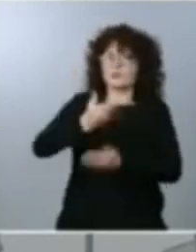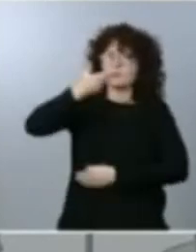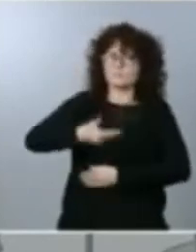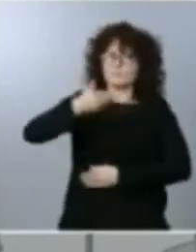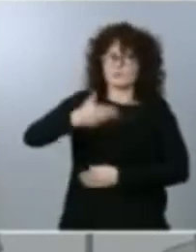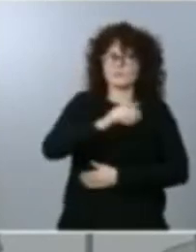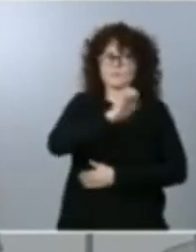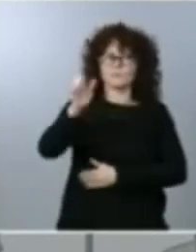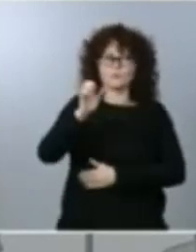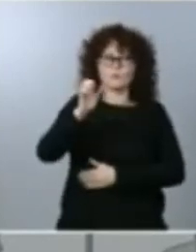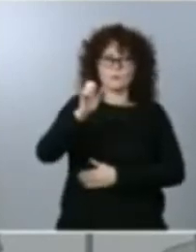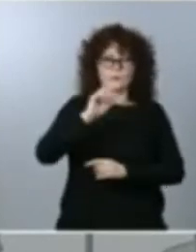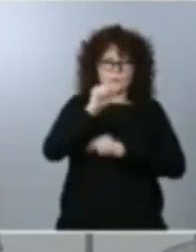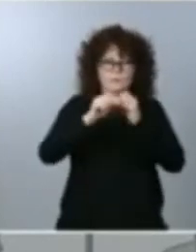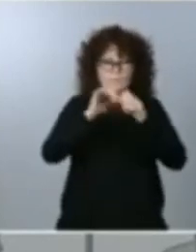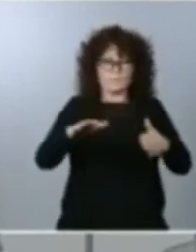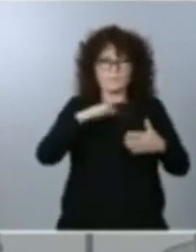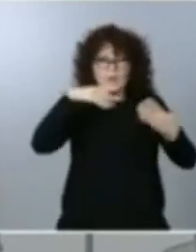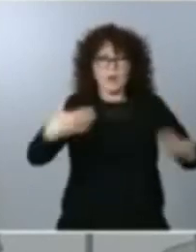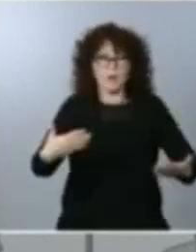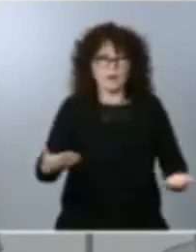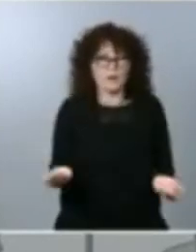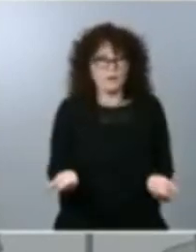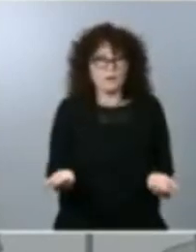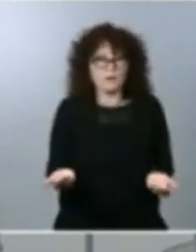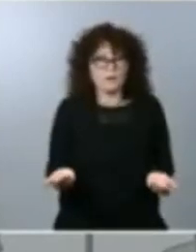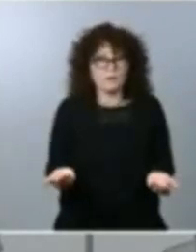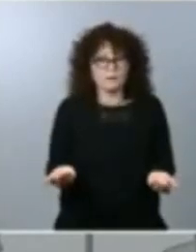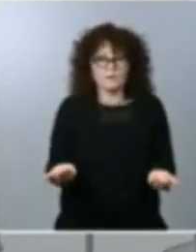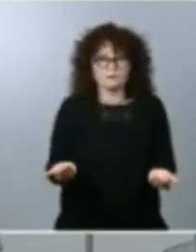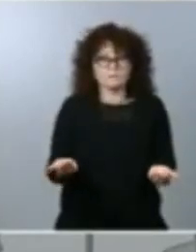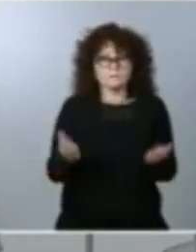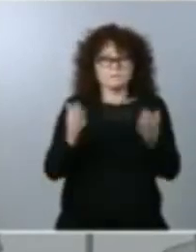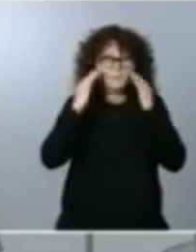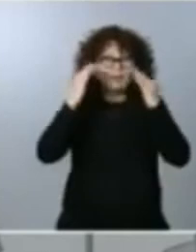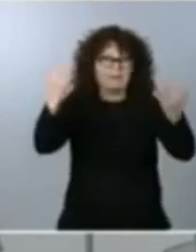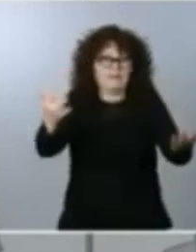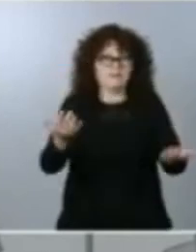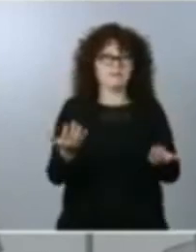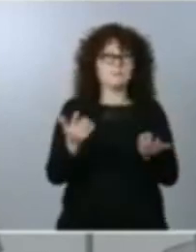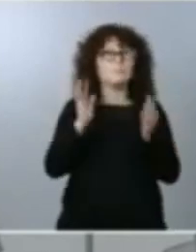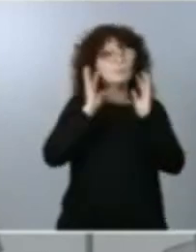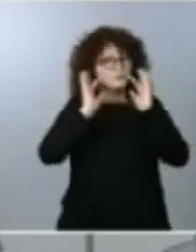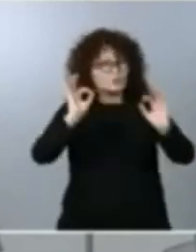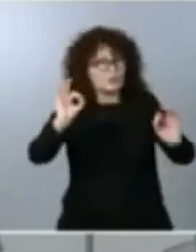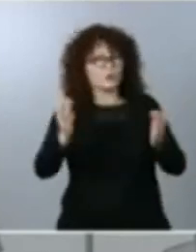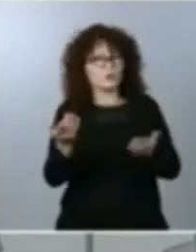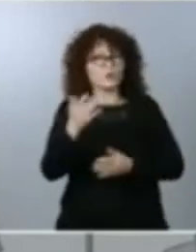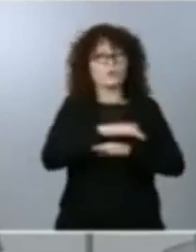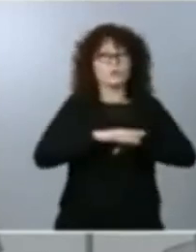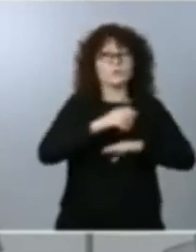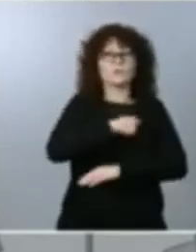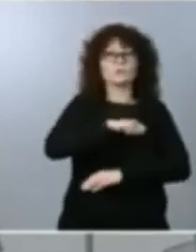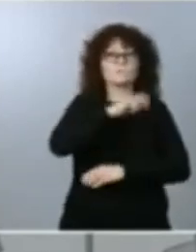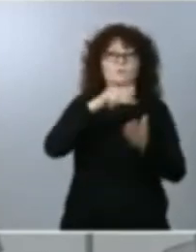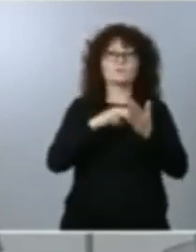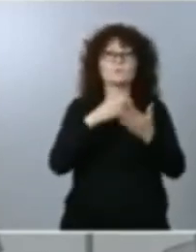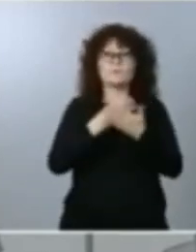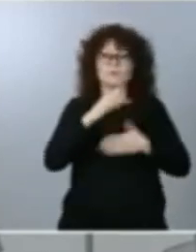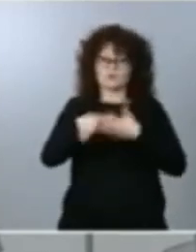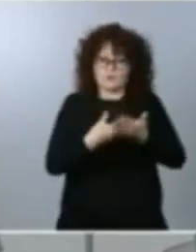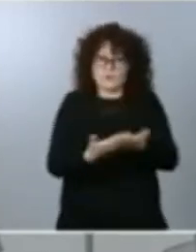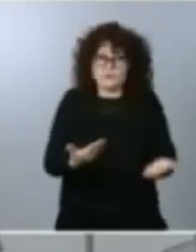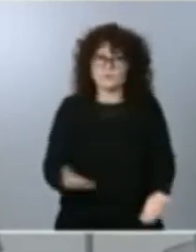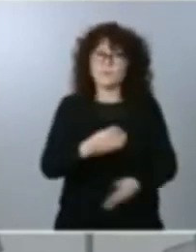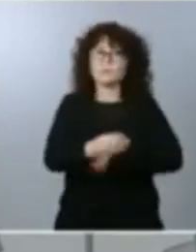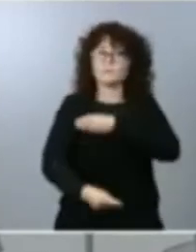después de la pandemia es que esto es de sentido común ¿qué es lo que ha hecho el gobierno de España desde el año 2018? ya nos enfrentamos entonces